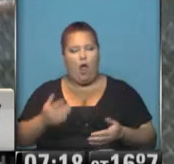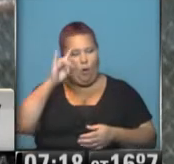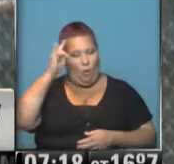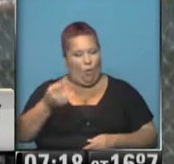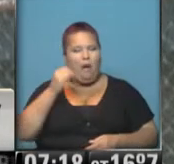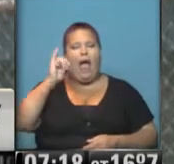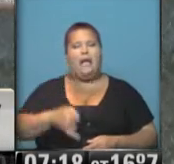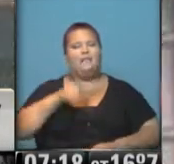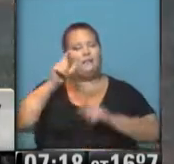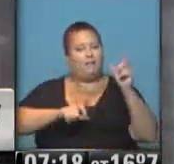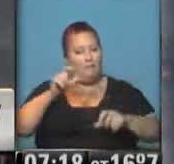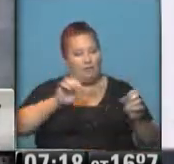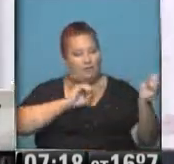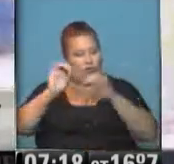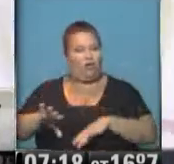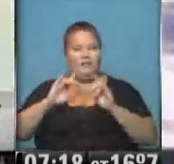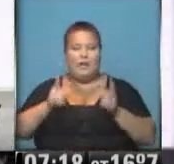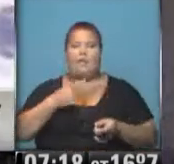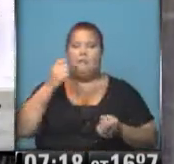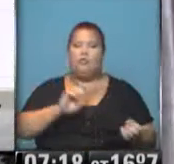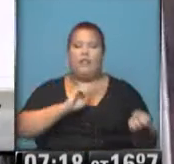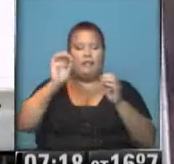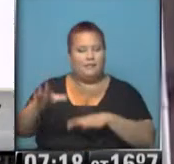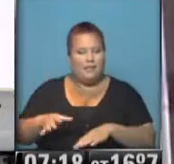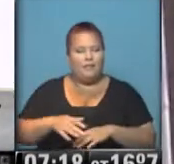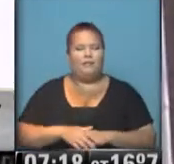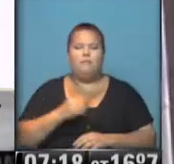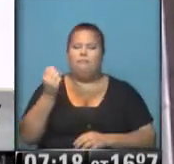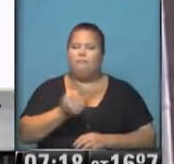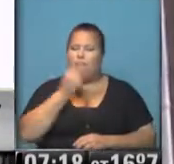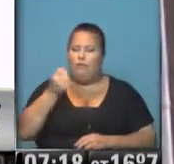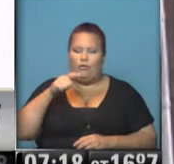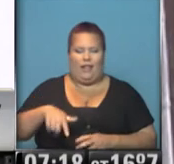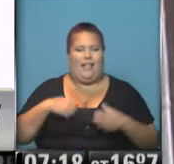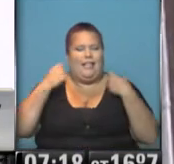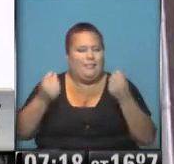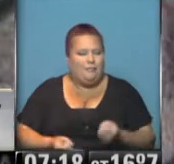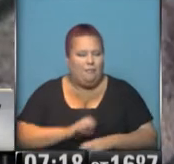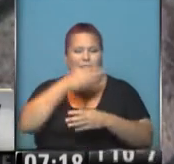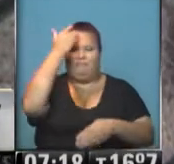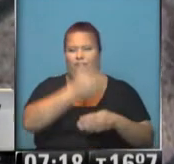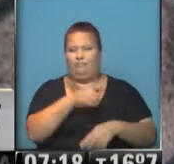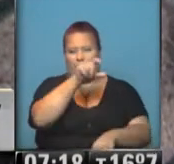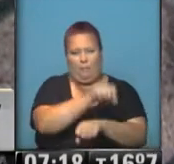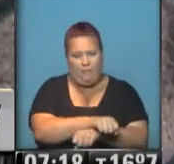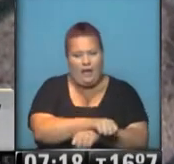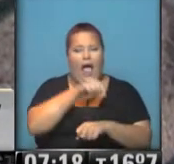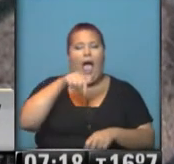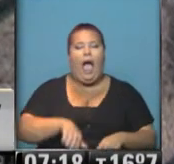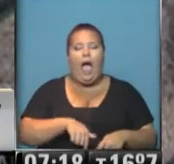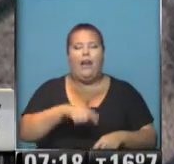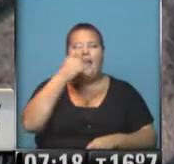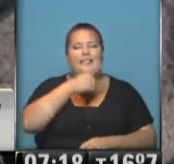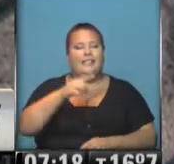por aceptar a los reclusos y consideró la transferencia un hito enorme en los esfuerzos por cerrar esta prisión, que queda ahora con